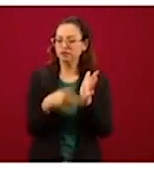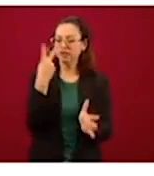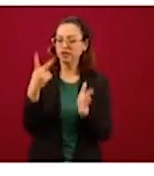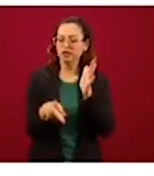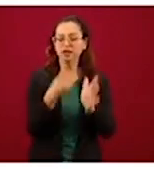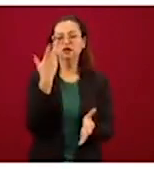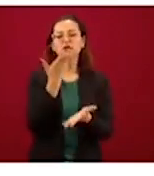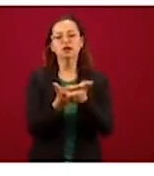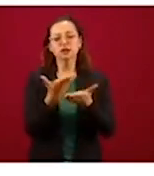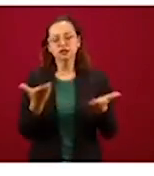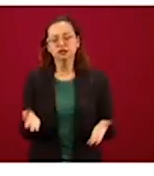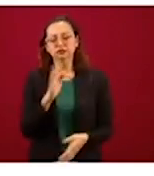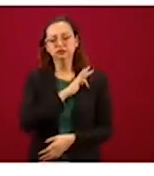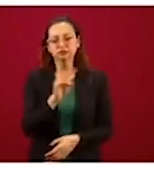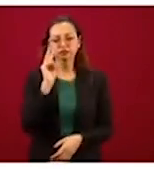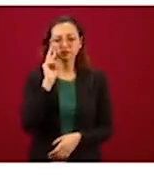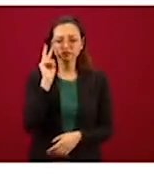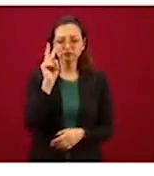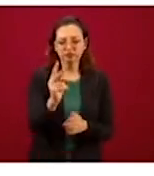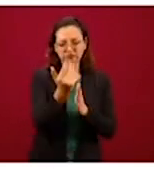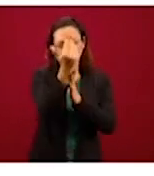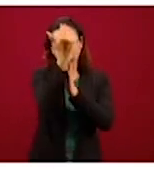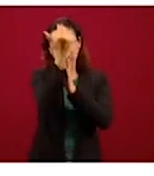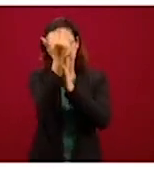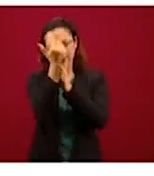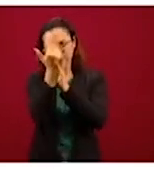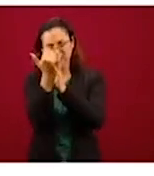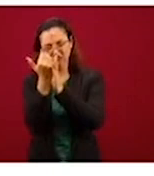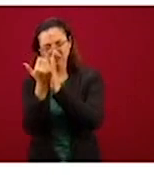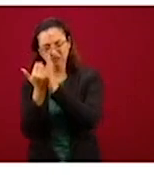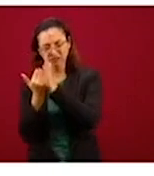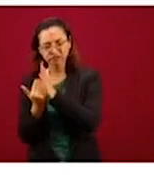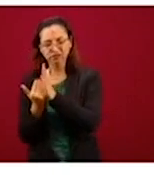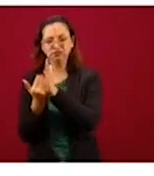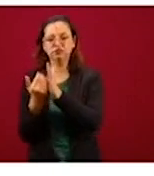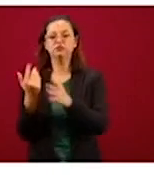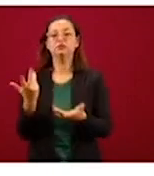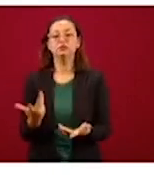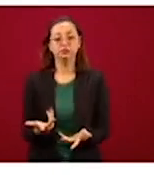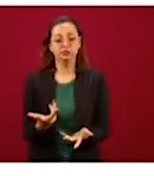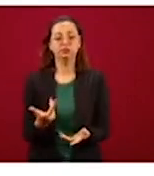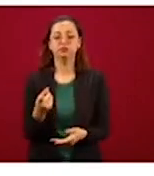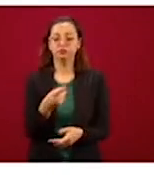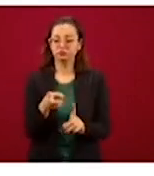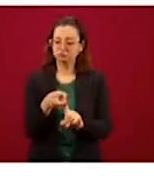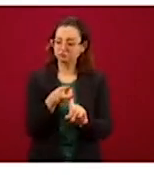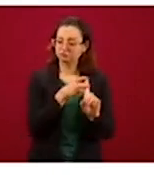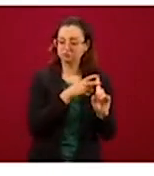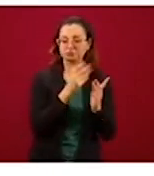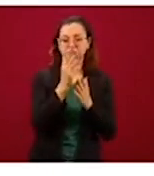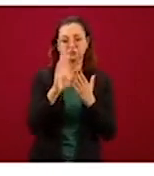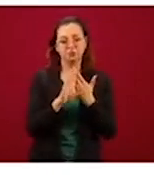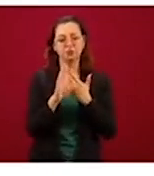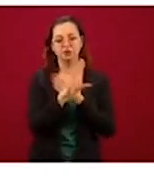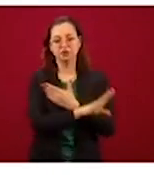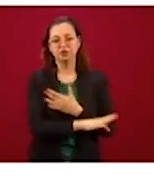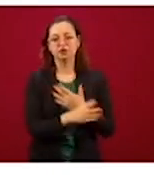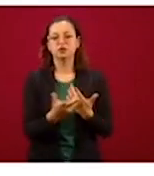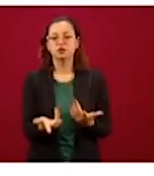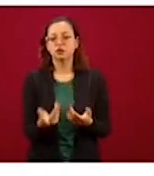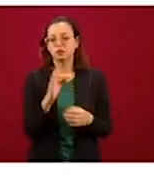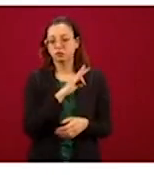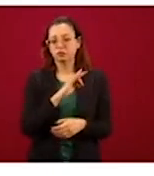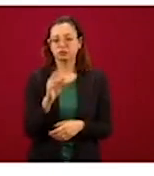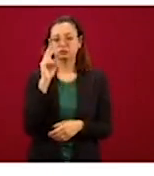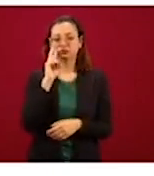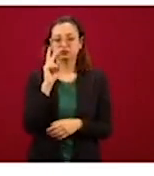tendencia de esta actividad criminal. Y aquí en esta línea roja